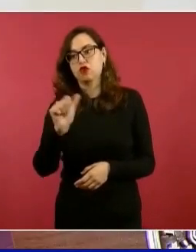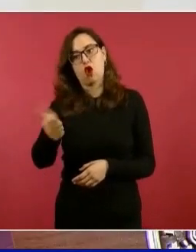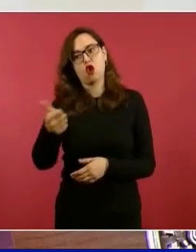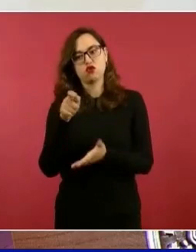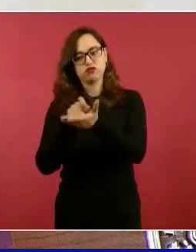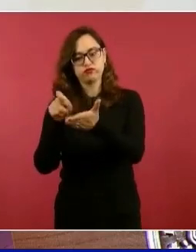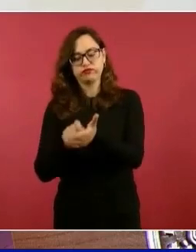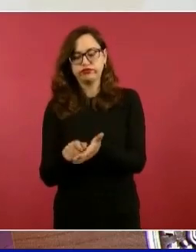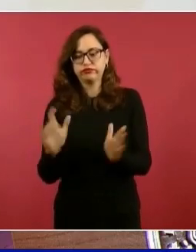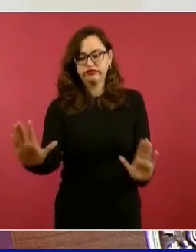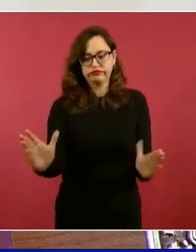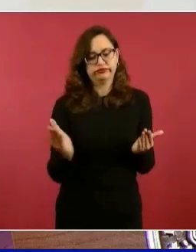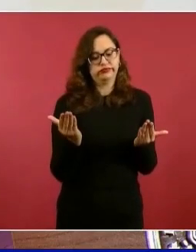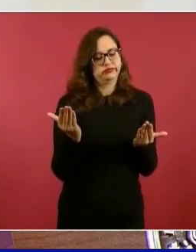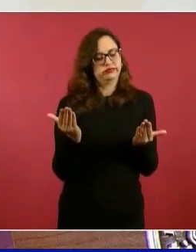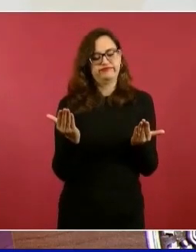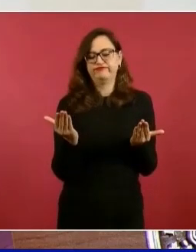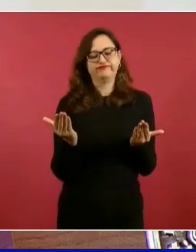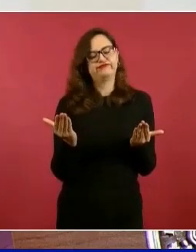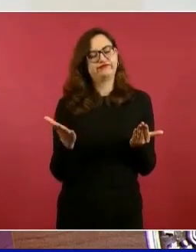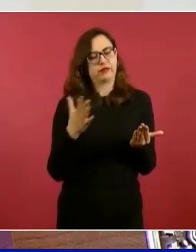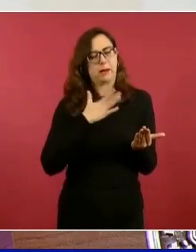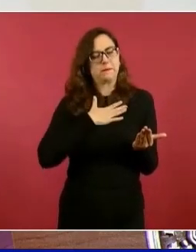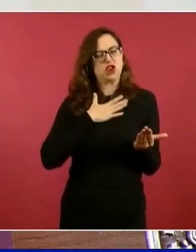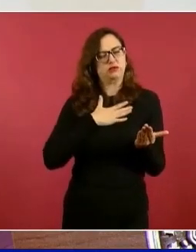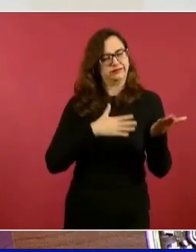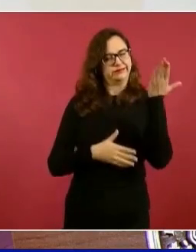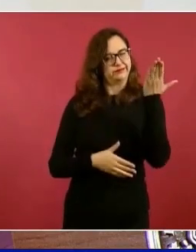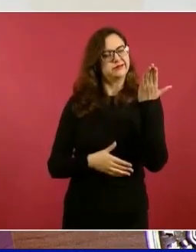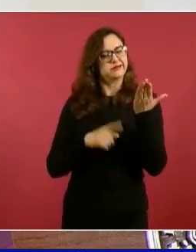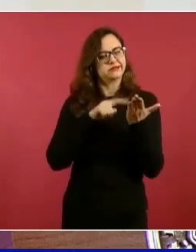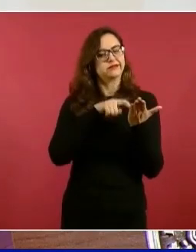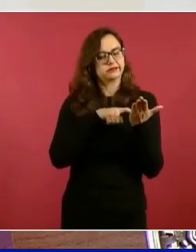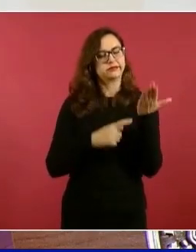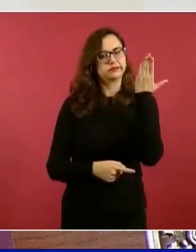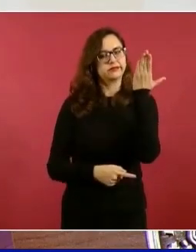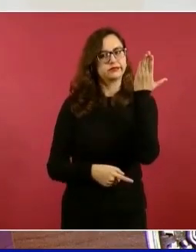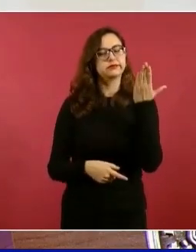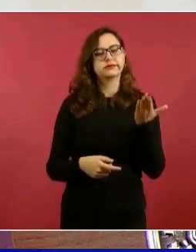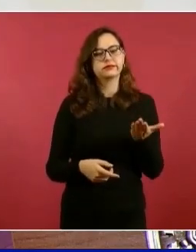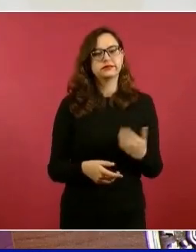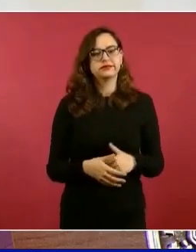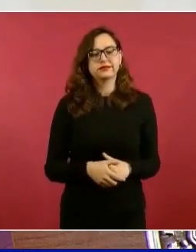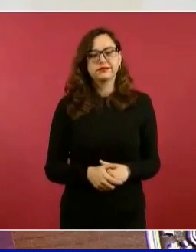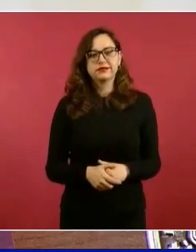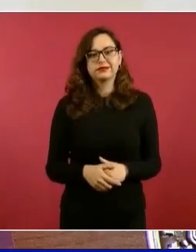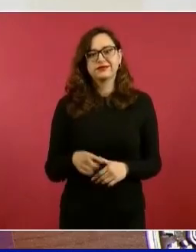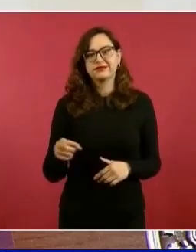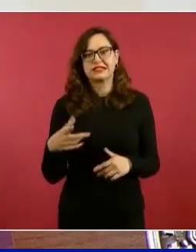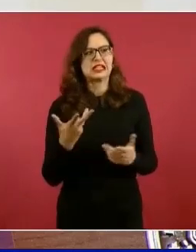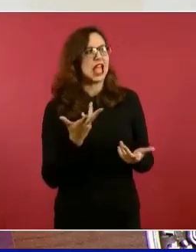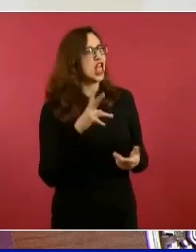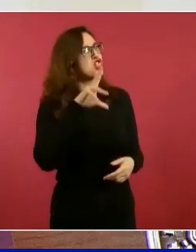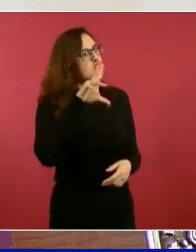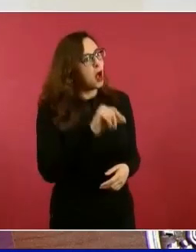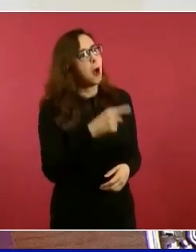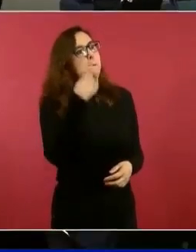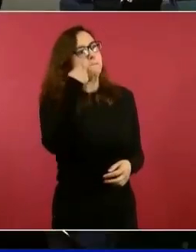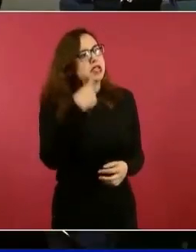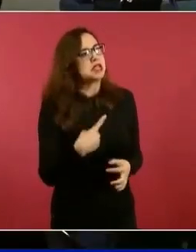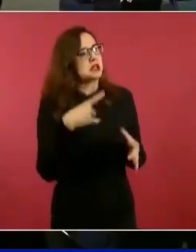Y le dije, no, quiero este, este va a ser. No, pero que